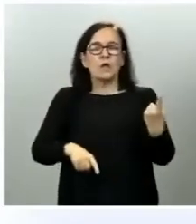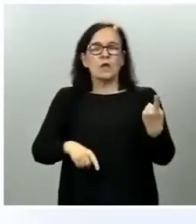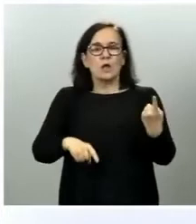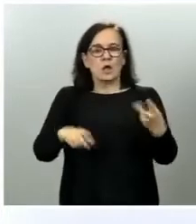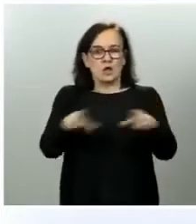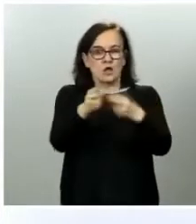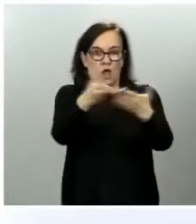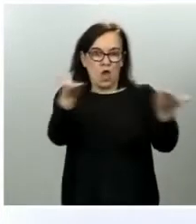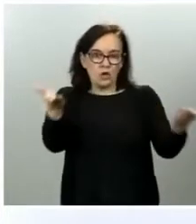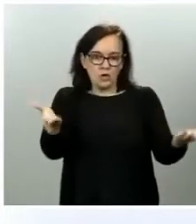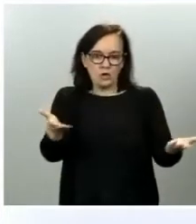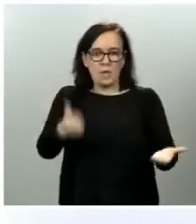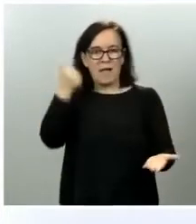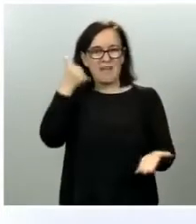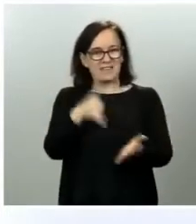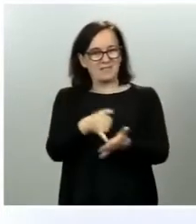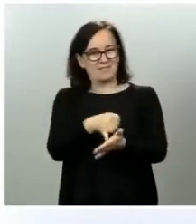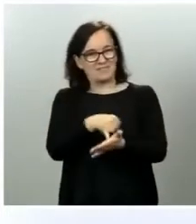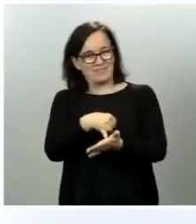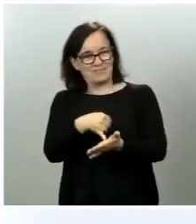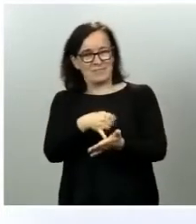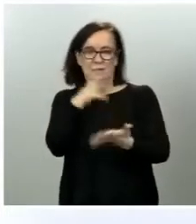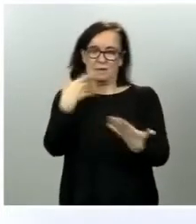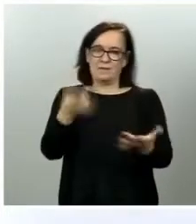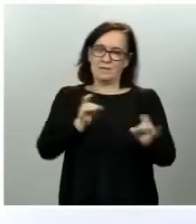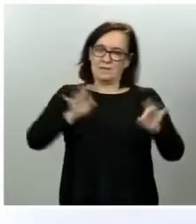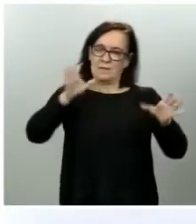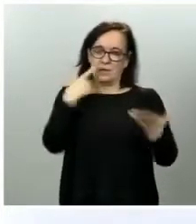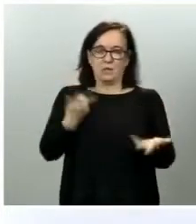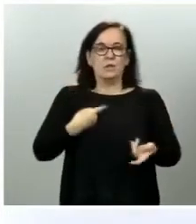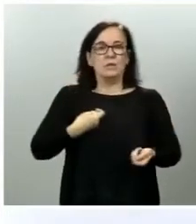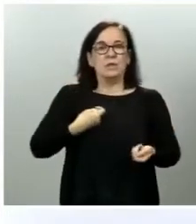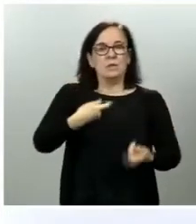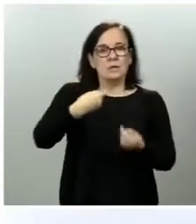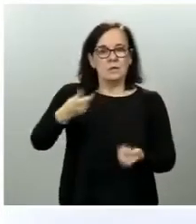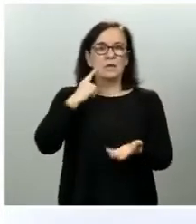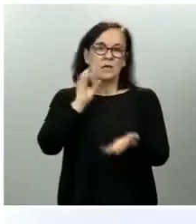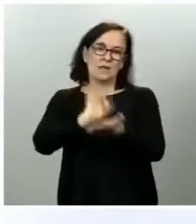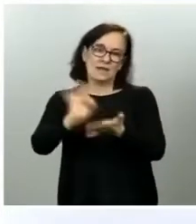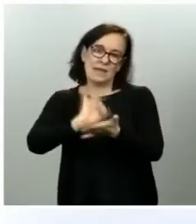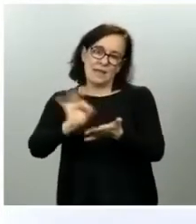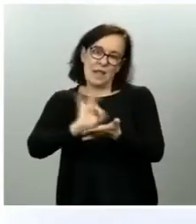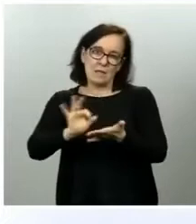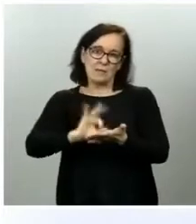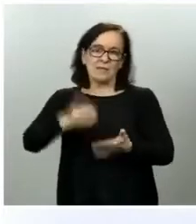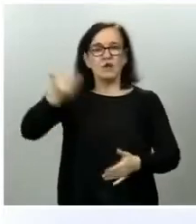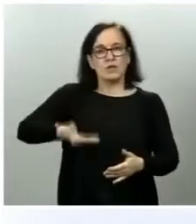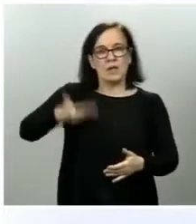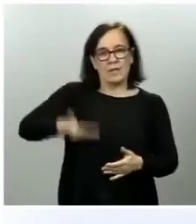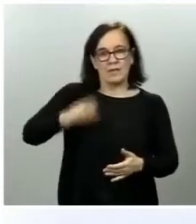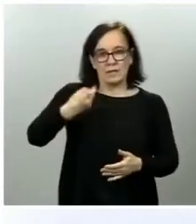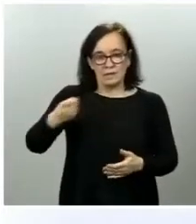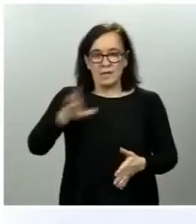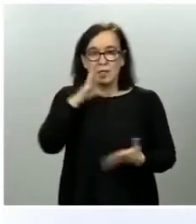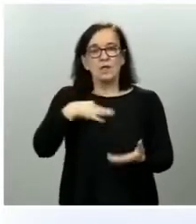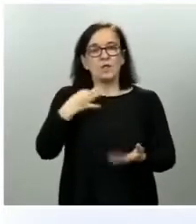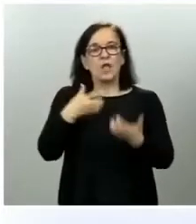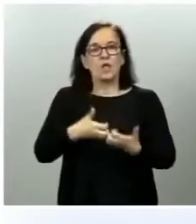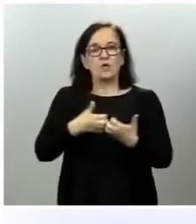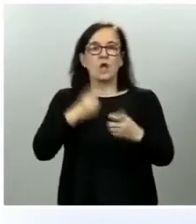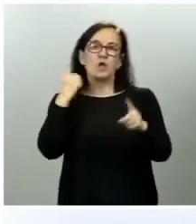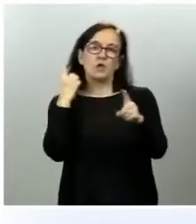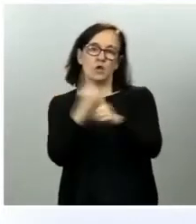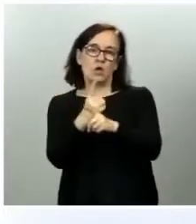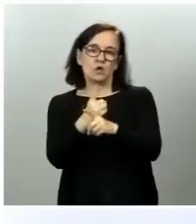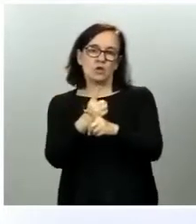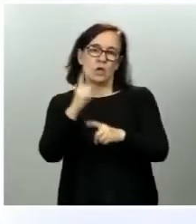más vulnerable de garantizar el suministro de los servicios esenciales y también de luchar contra el delito